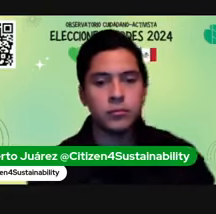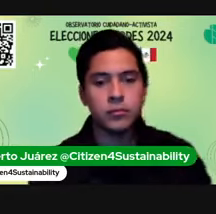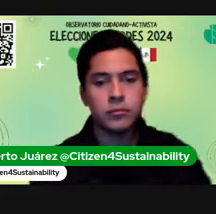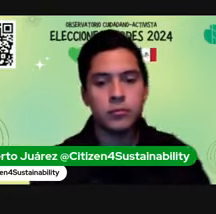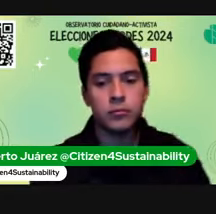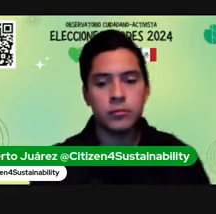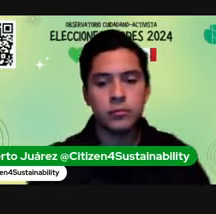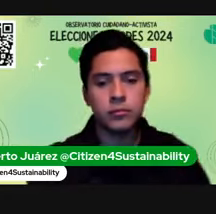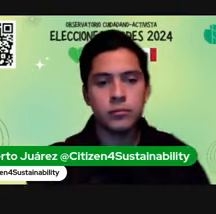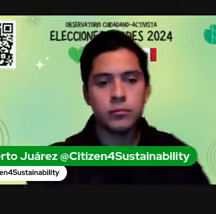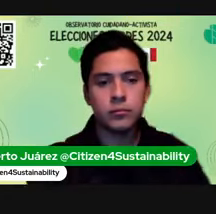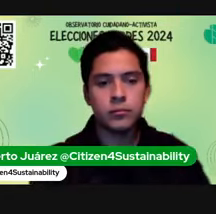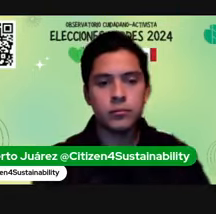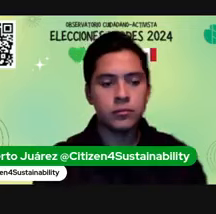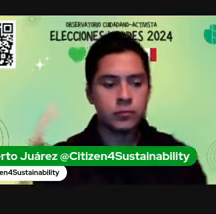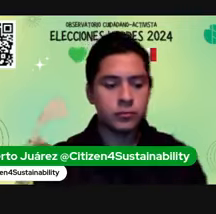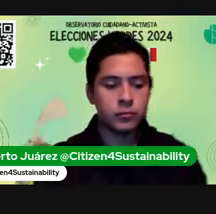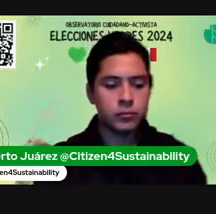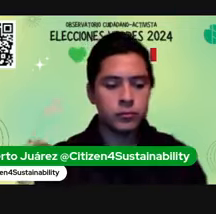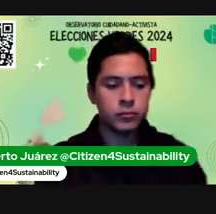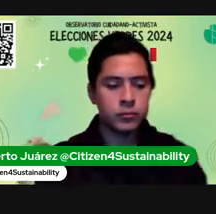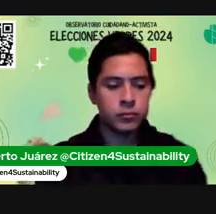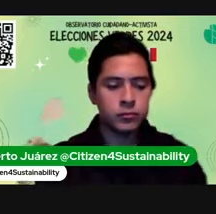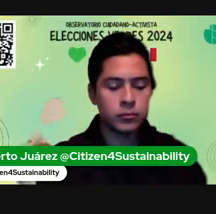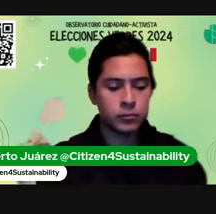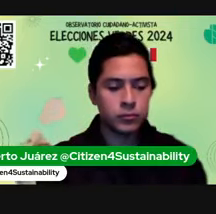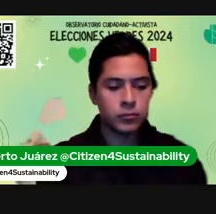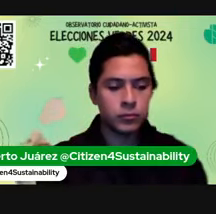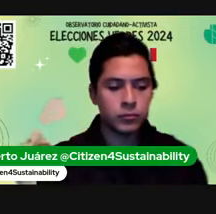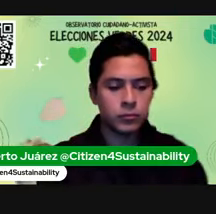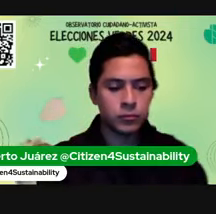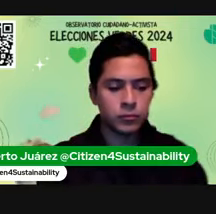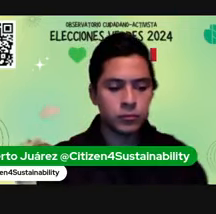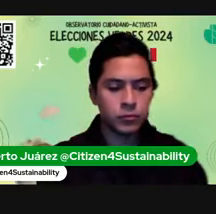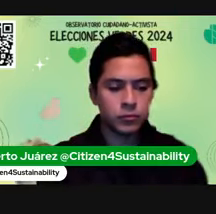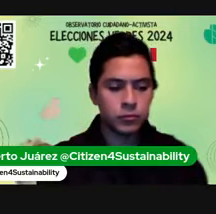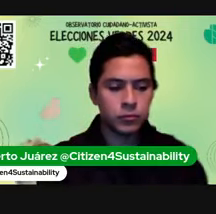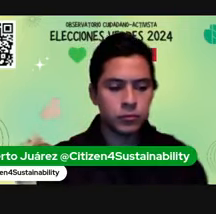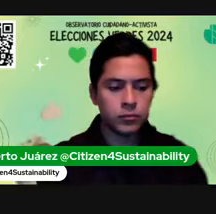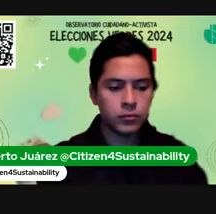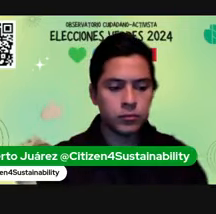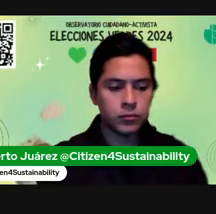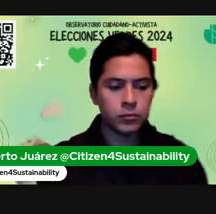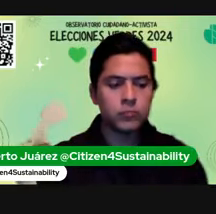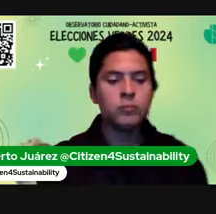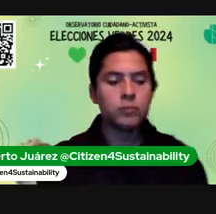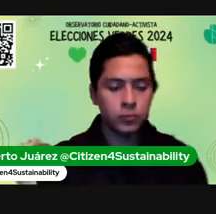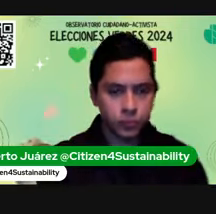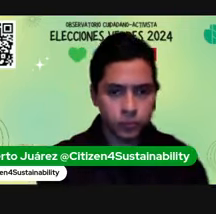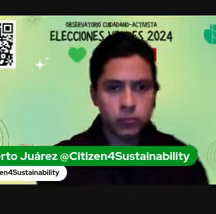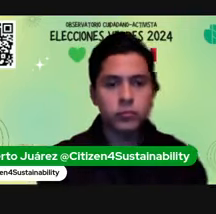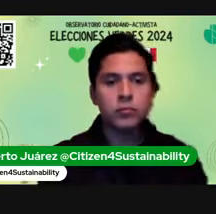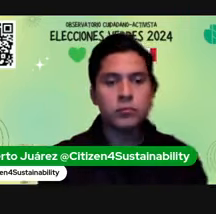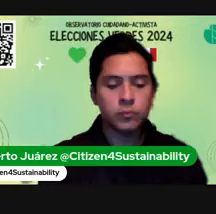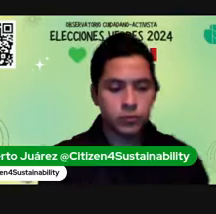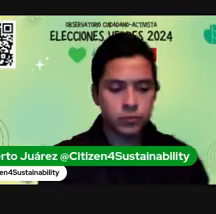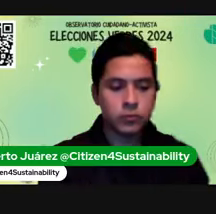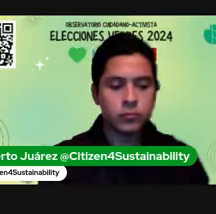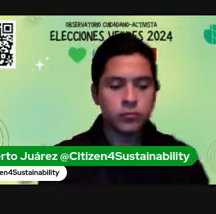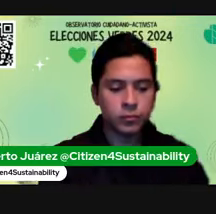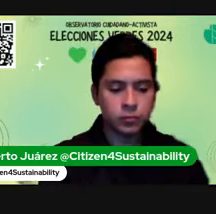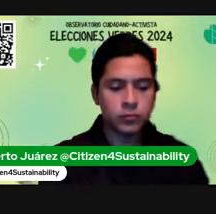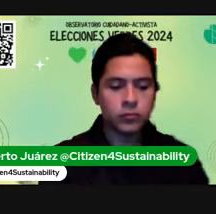hay un desconocimiento de cierta forma de lo que le toca a cada nivel de gobierno y qué se puede hacer o qué no se puede hacer